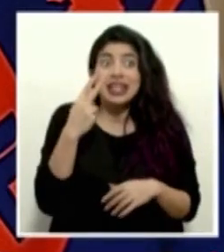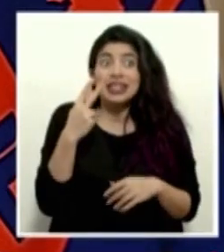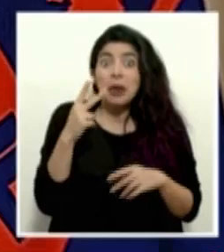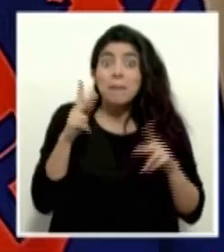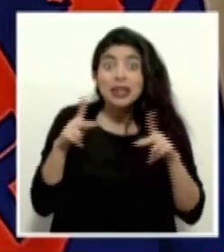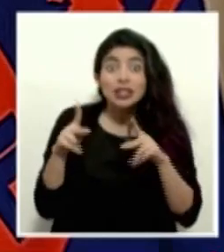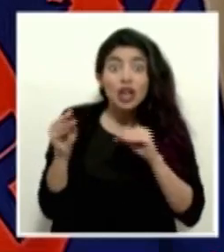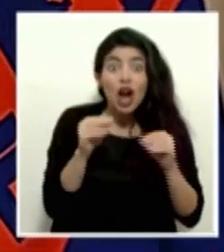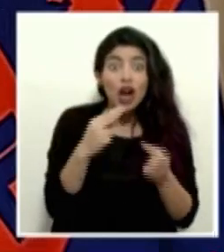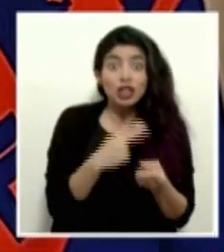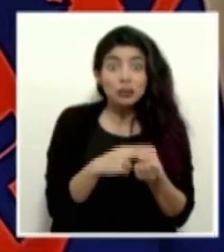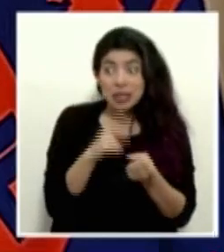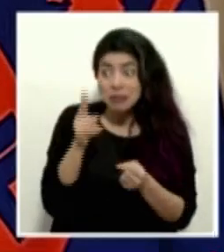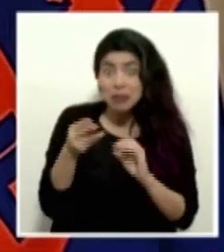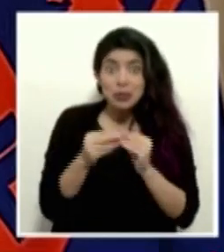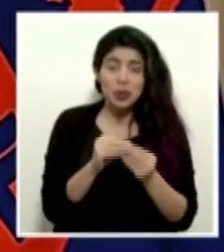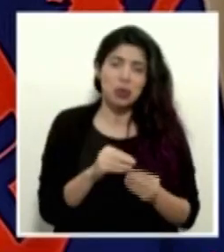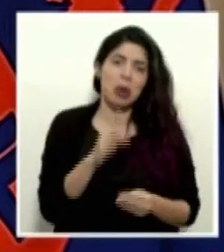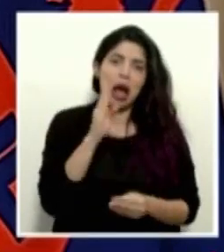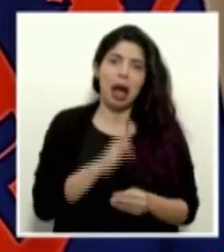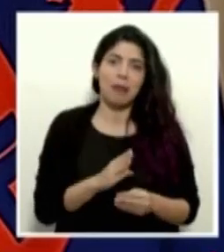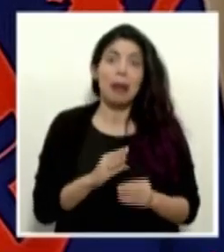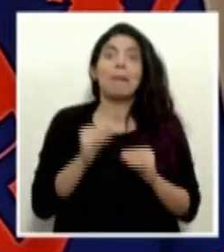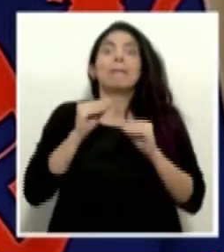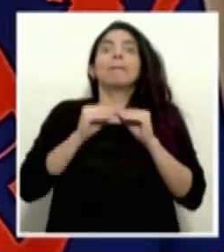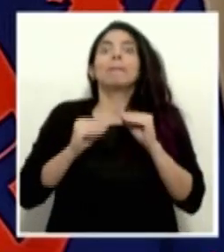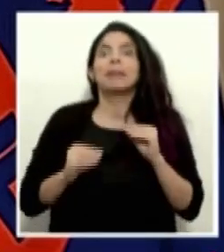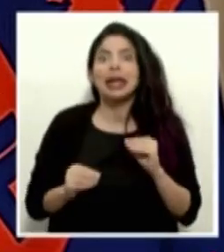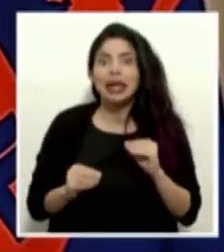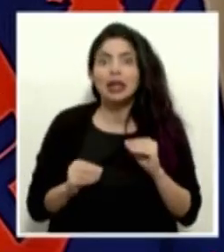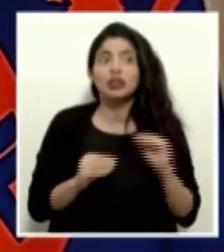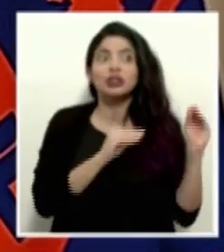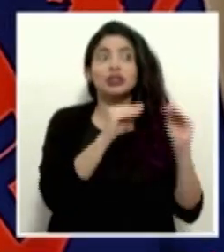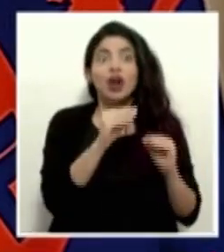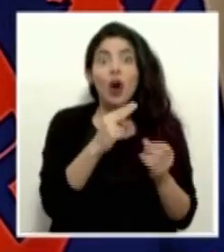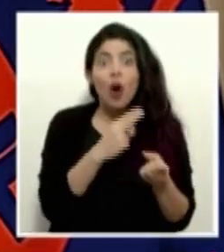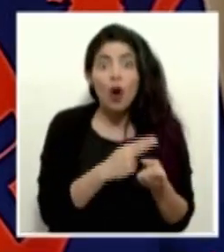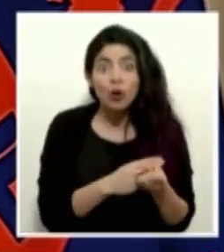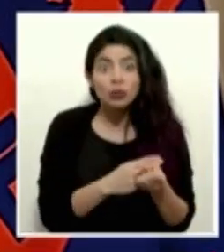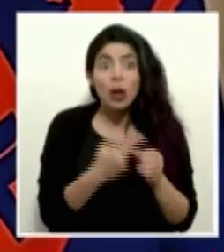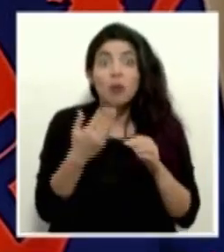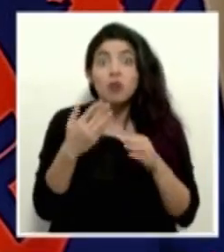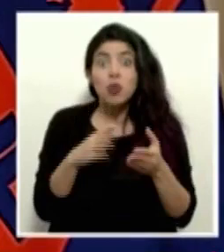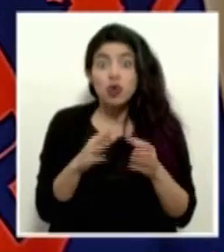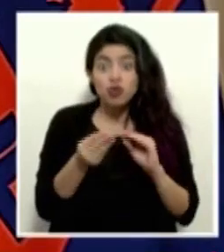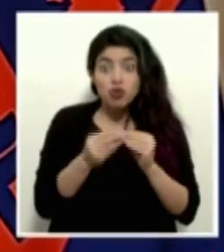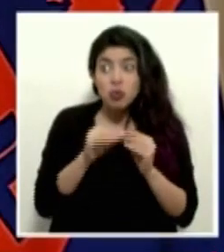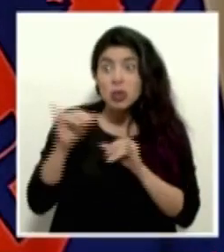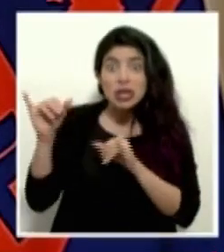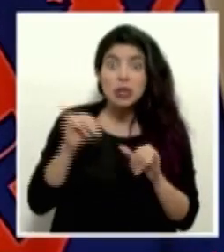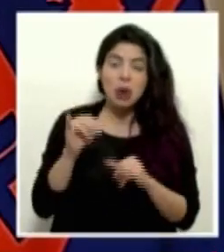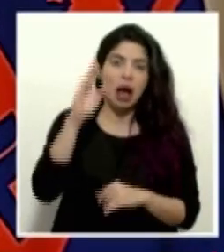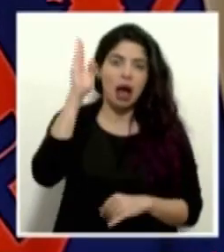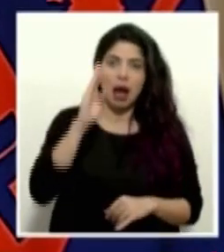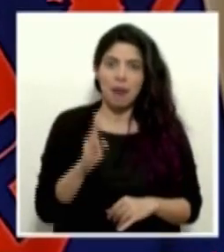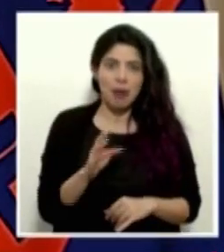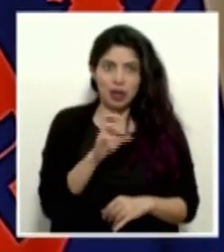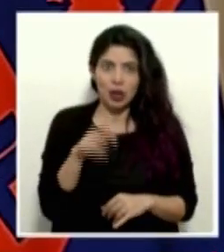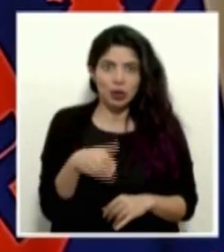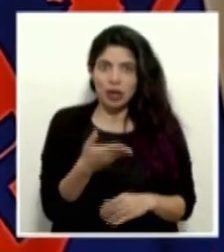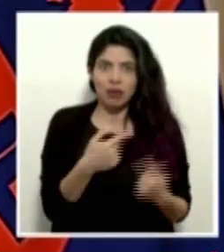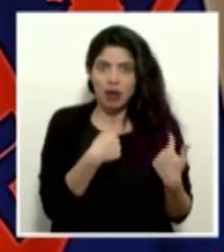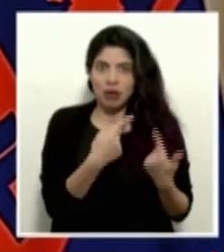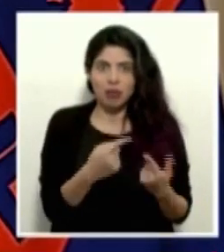de hospitalizaciones. Mucho menos de gente que se hospitalizó y luego falleció. Entonces,